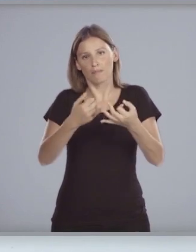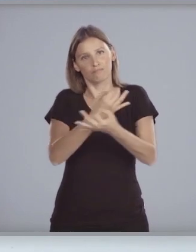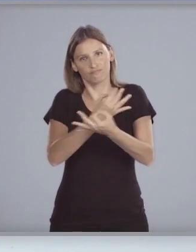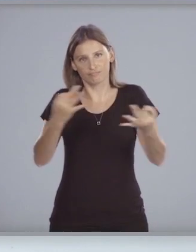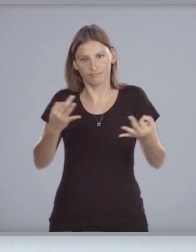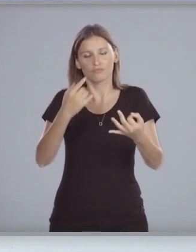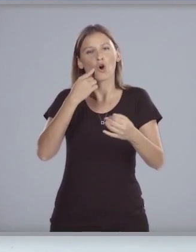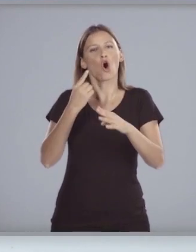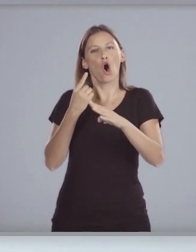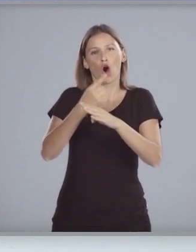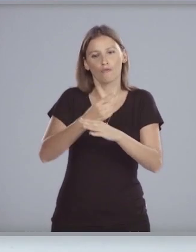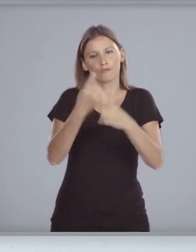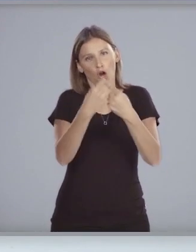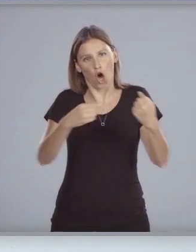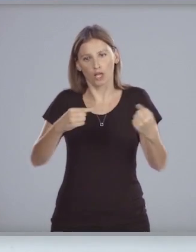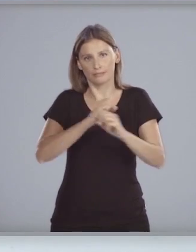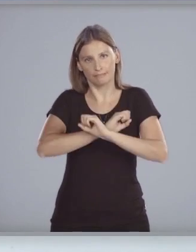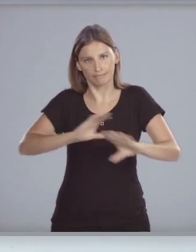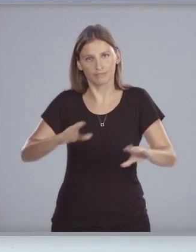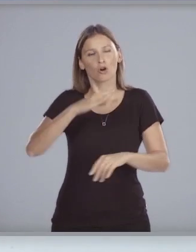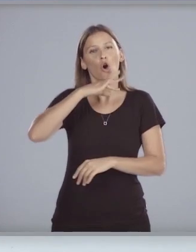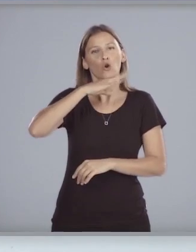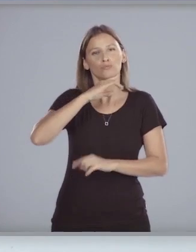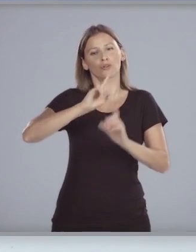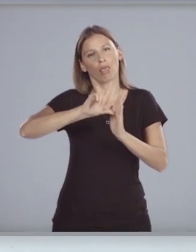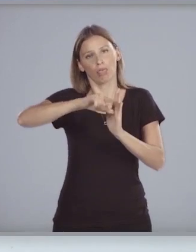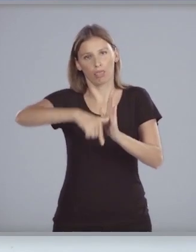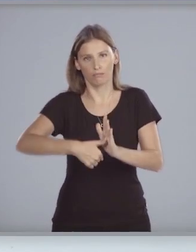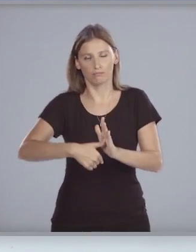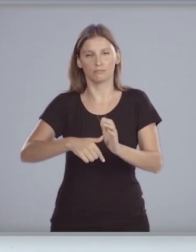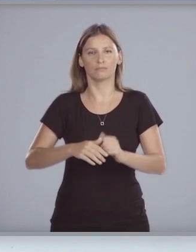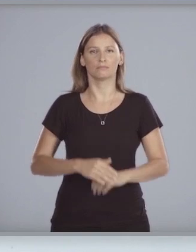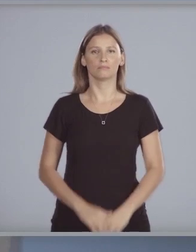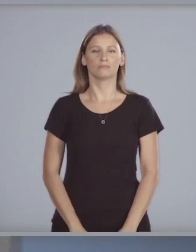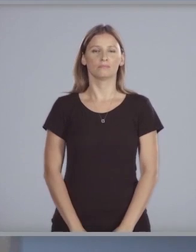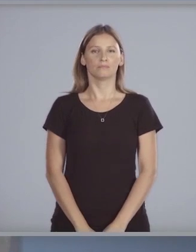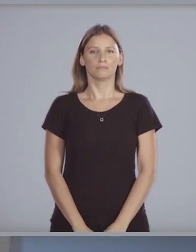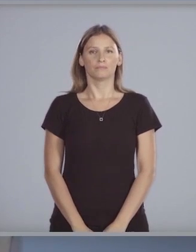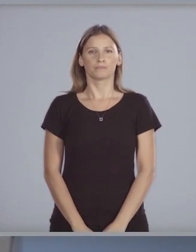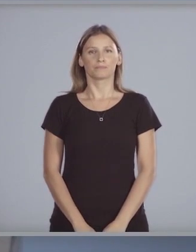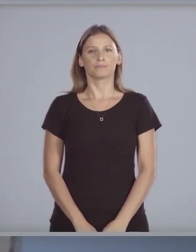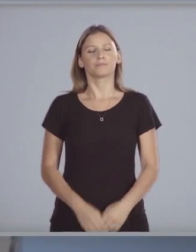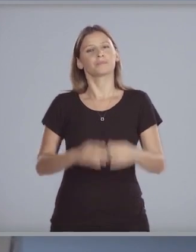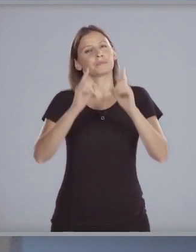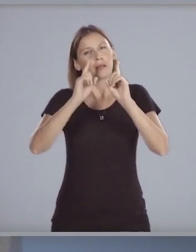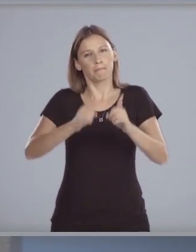eficaz en el combate a la corrupción y al burocratismo. Horrando el